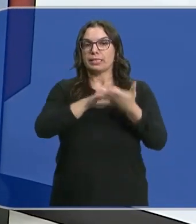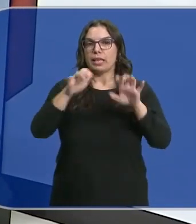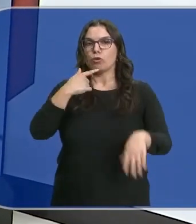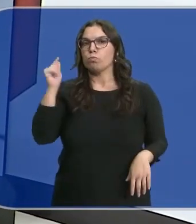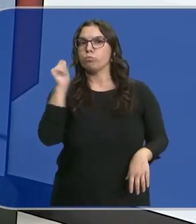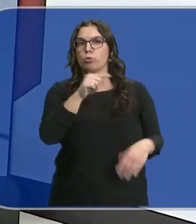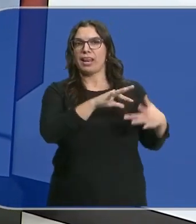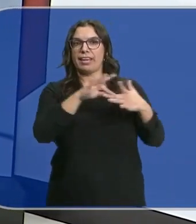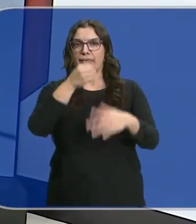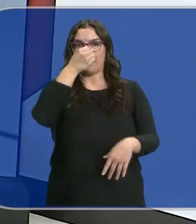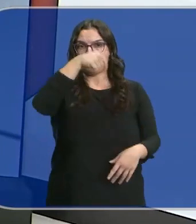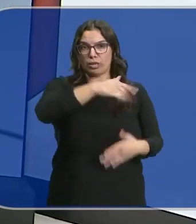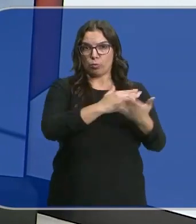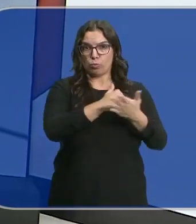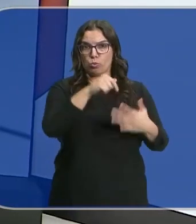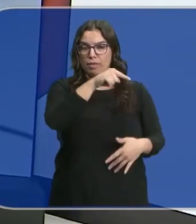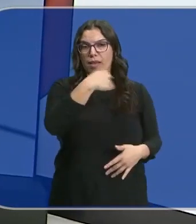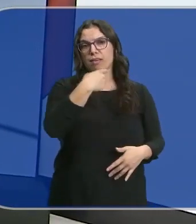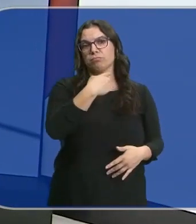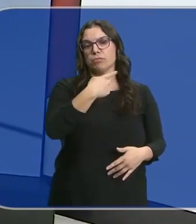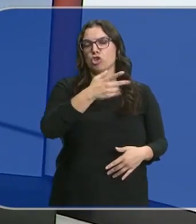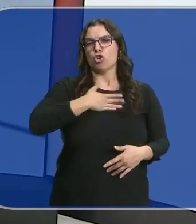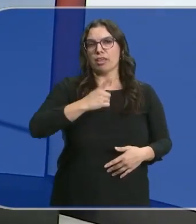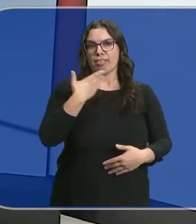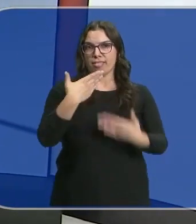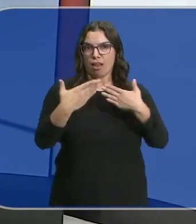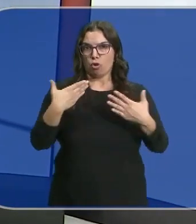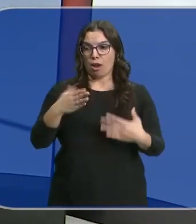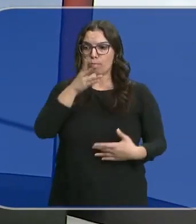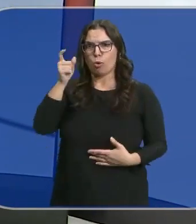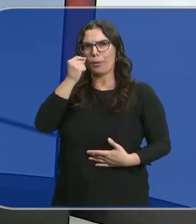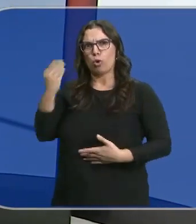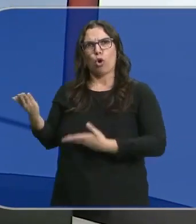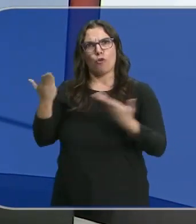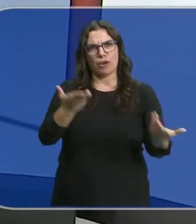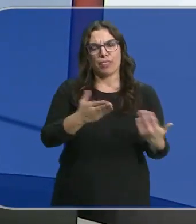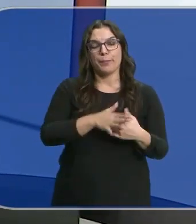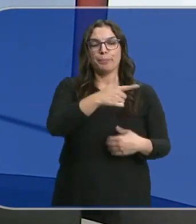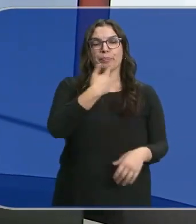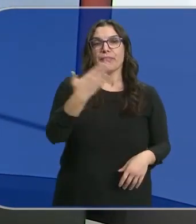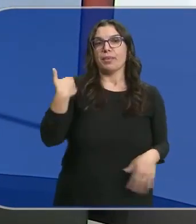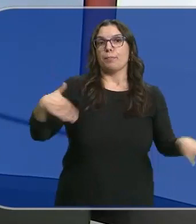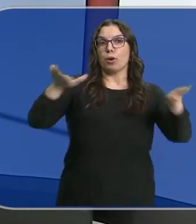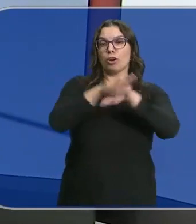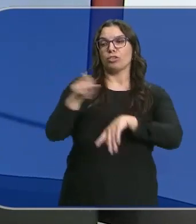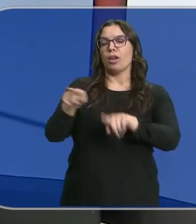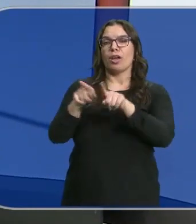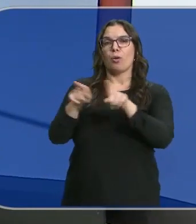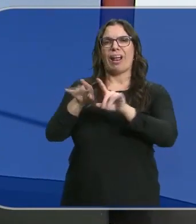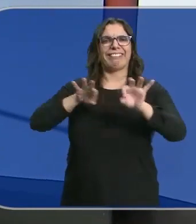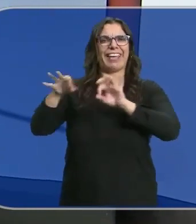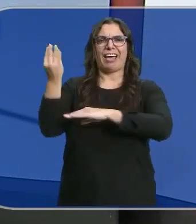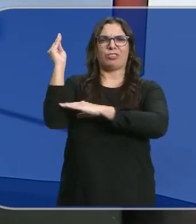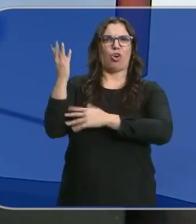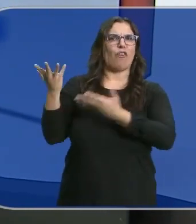León reprocha al líder de los socialistas en la comunidad su no al diálogo que ha propuesto el presidente de la Junta. Tudanca calificó anoche de pose la oferta